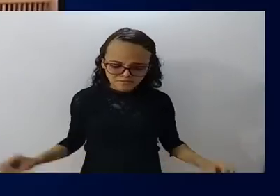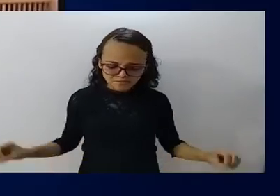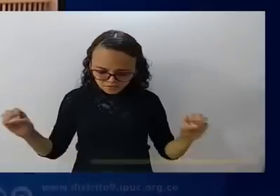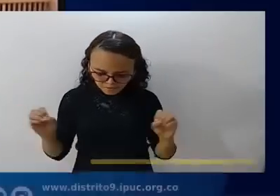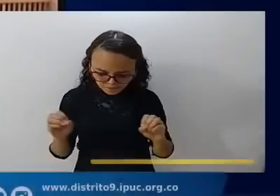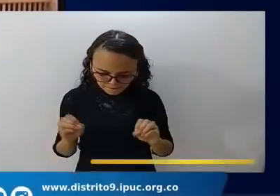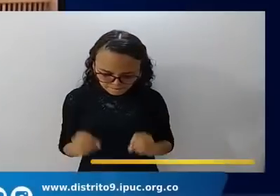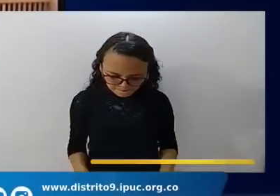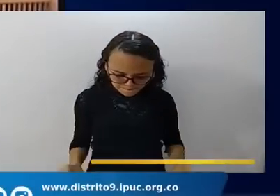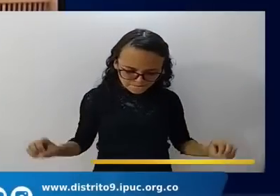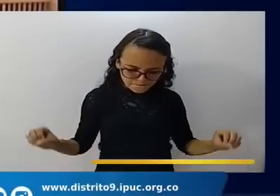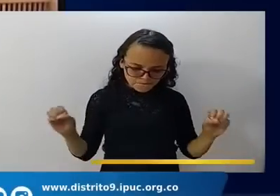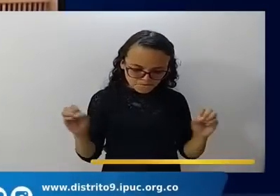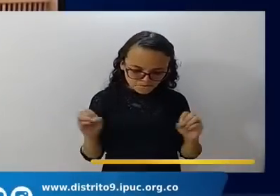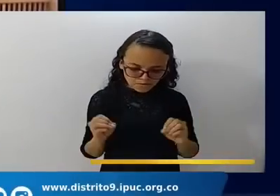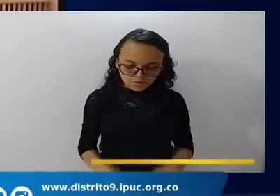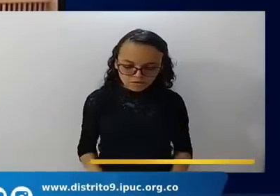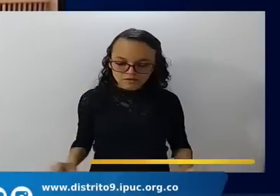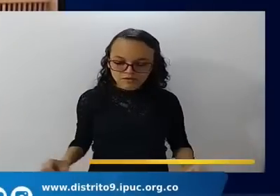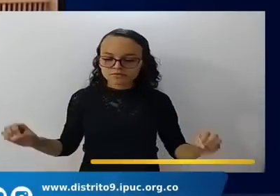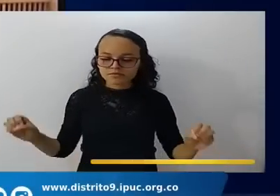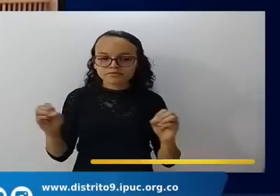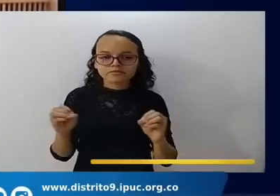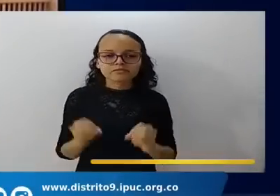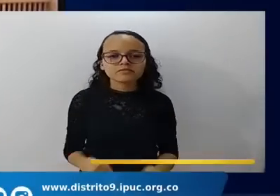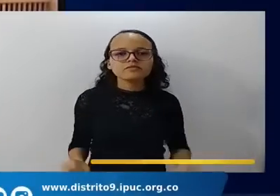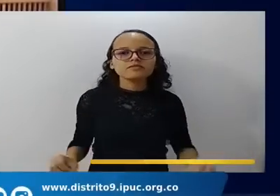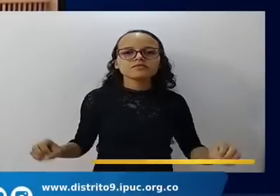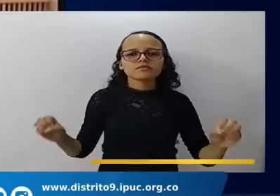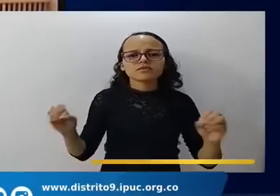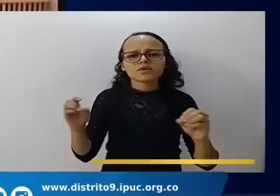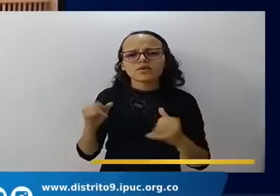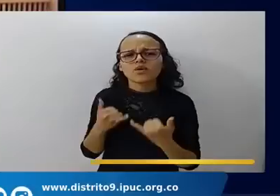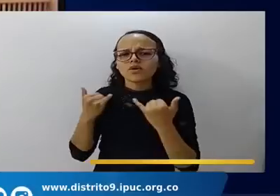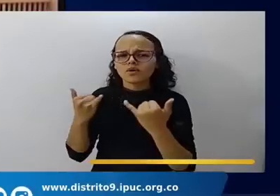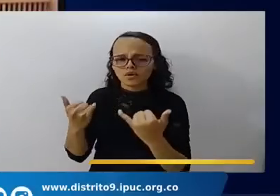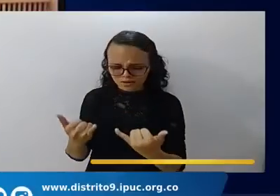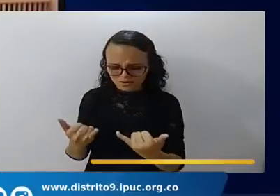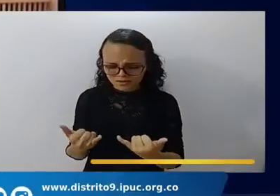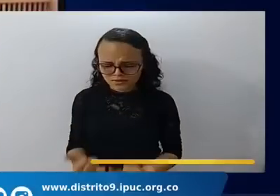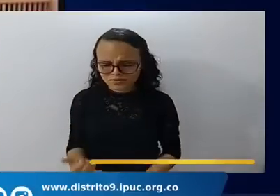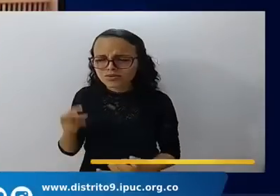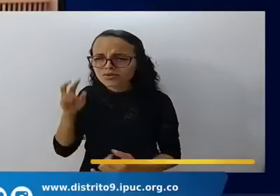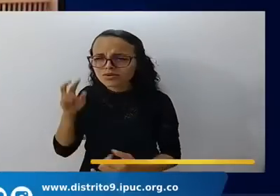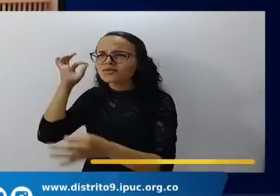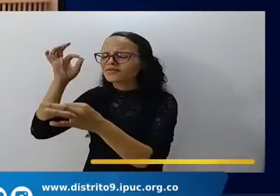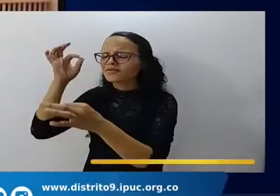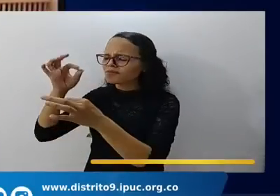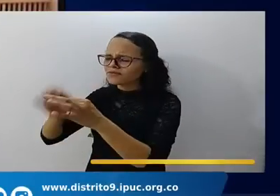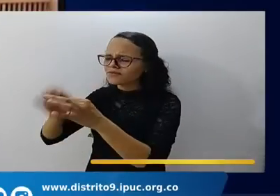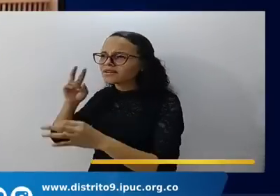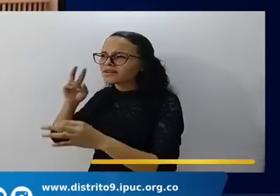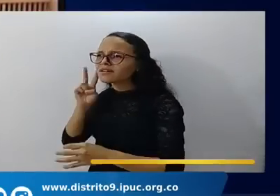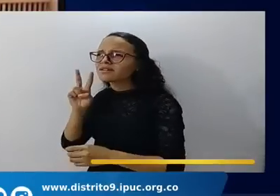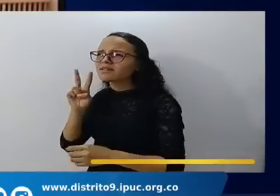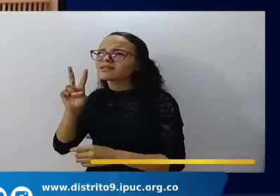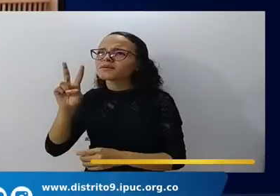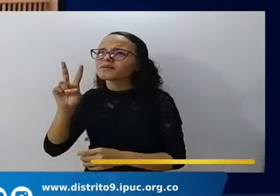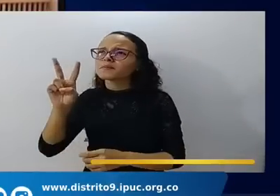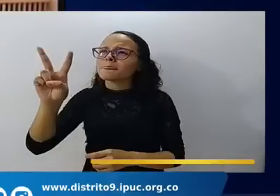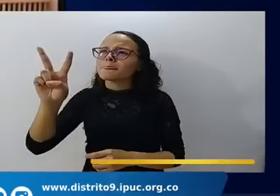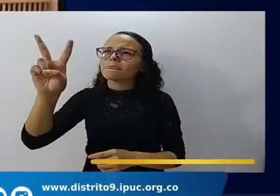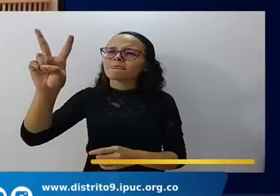fe yo te veo por la fe